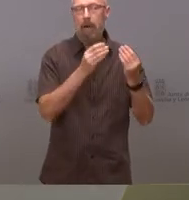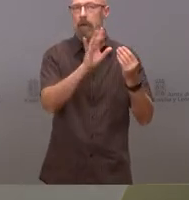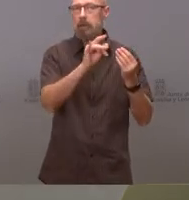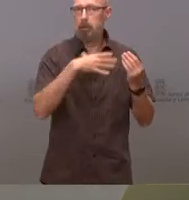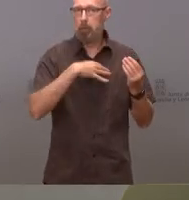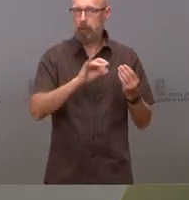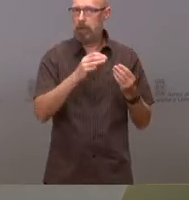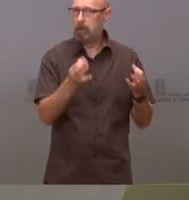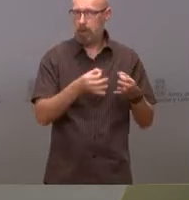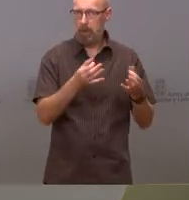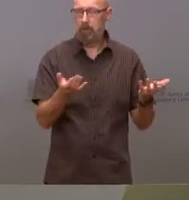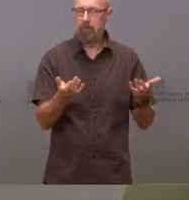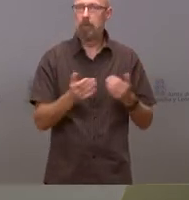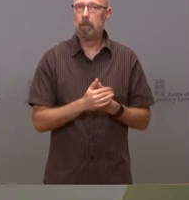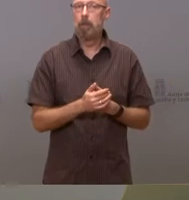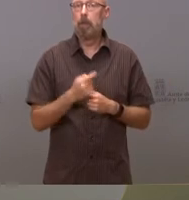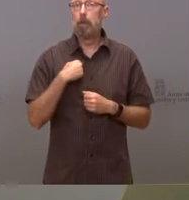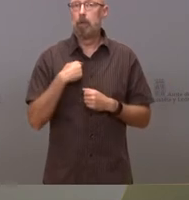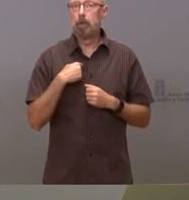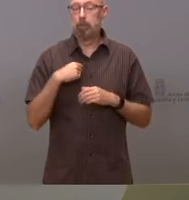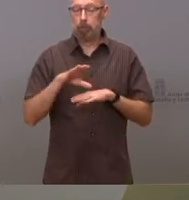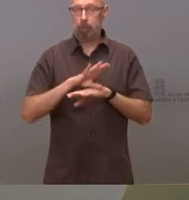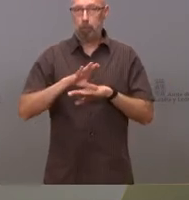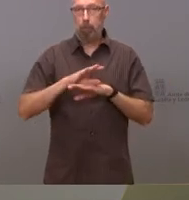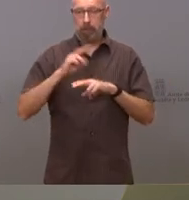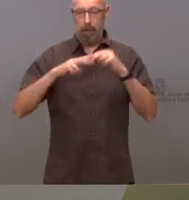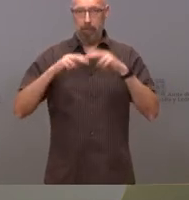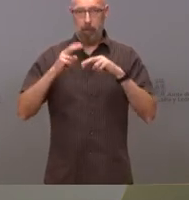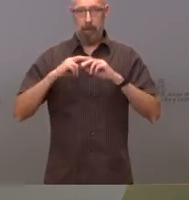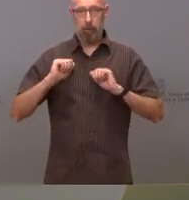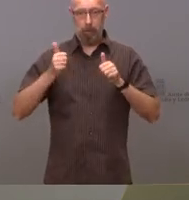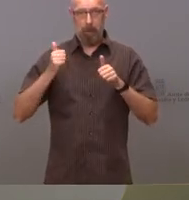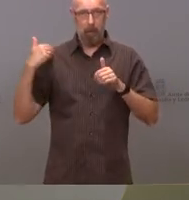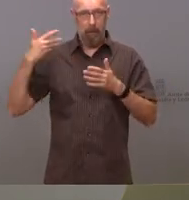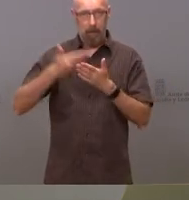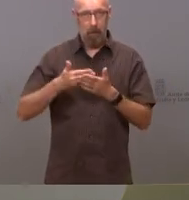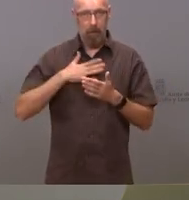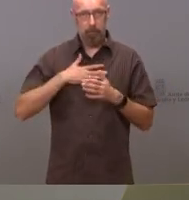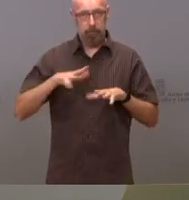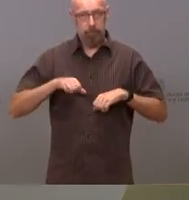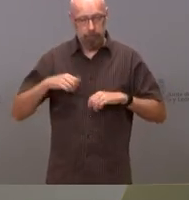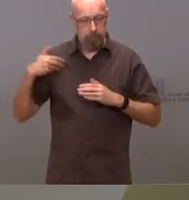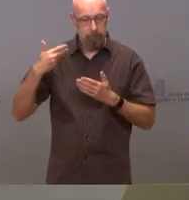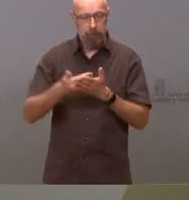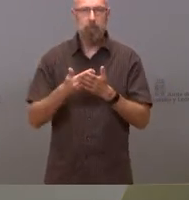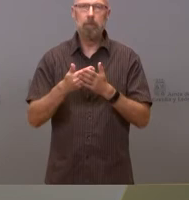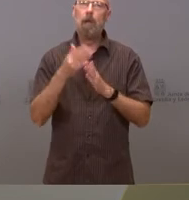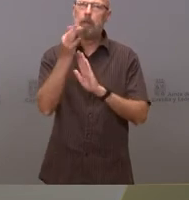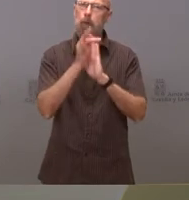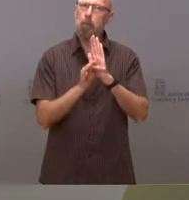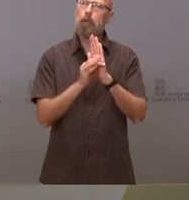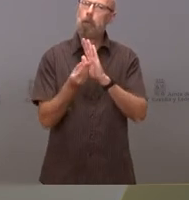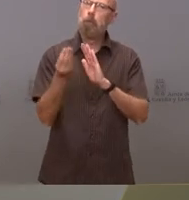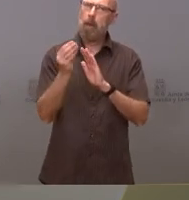bueno desde que yo estoy en la consejera de juventud y medioambiente el incremento de presupuesto ha sido constante para la mejora fundamentalmente de los tiempos de trabajo